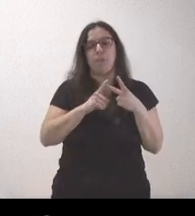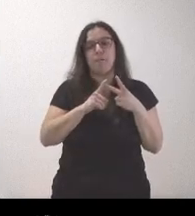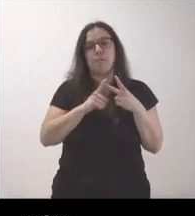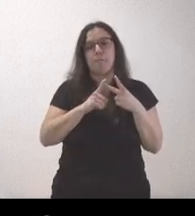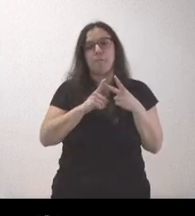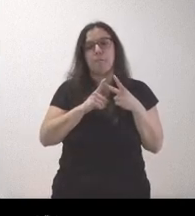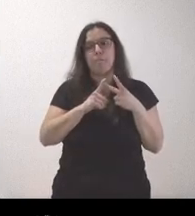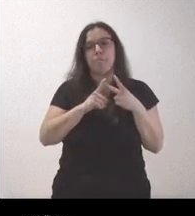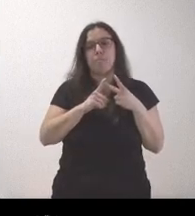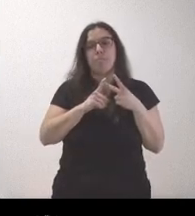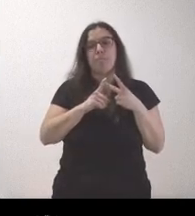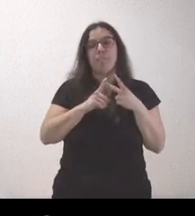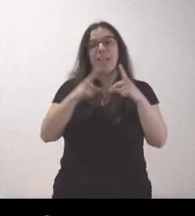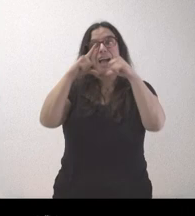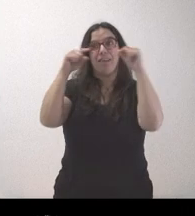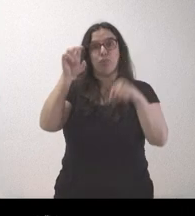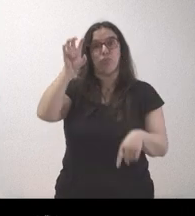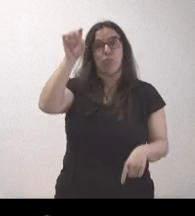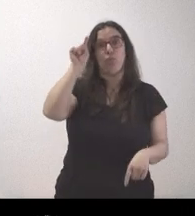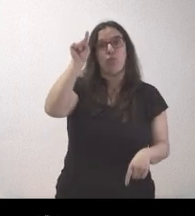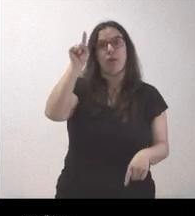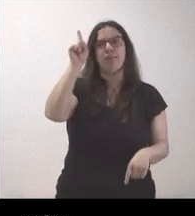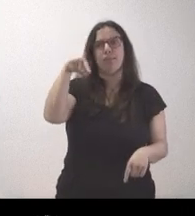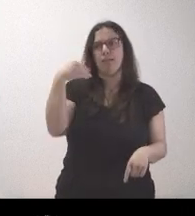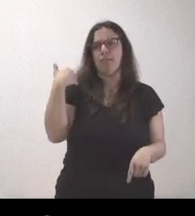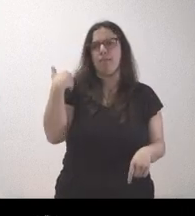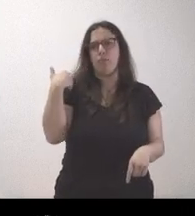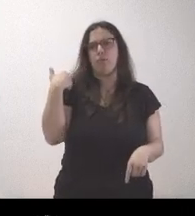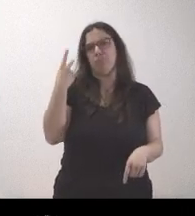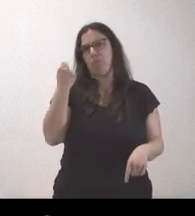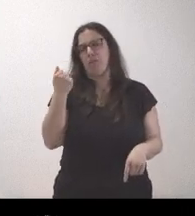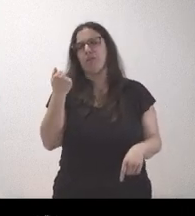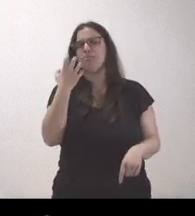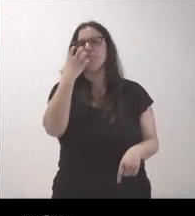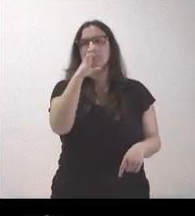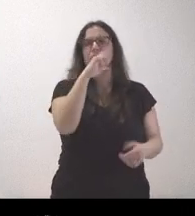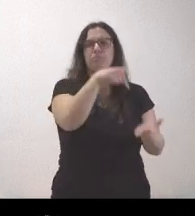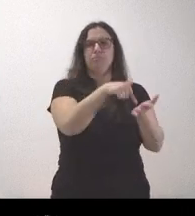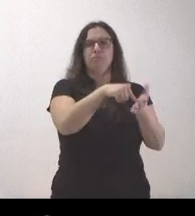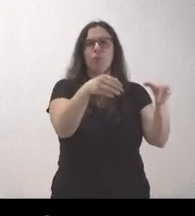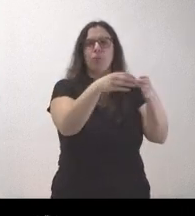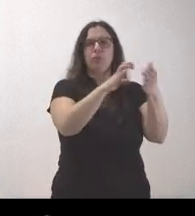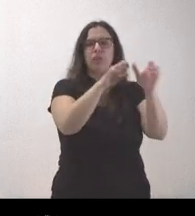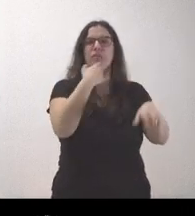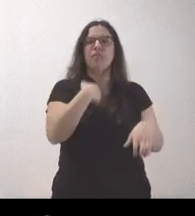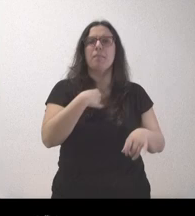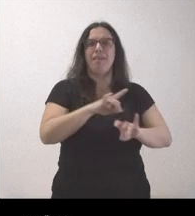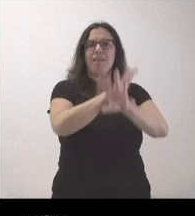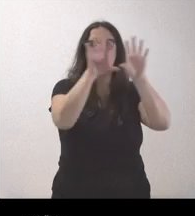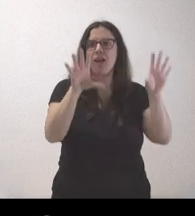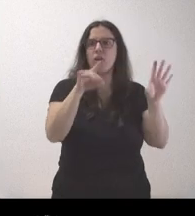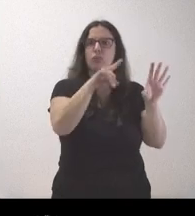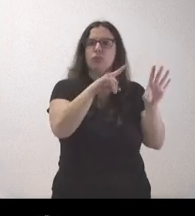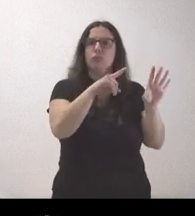el Principado de Asturias también les acaba de lanzar el guante hace un par de días. Ha reclamado a la Junta de Castilla y León que clarifique si está dispuesta a